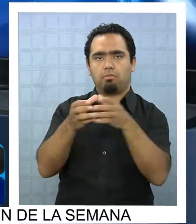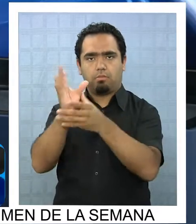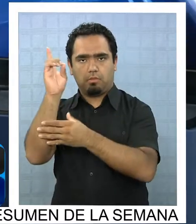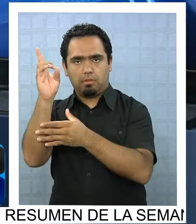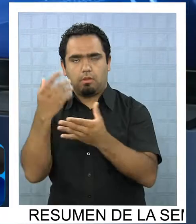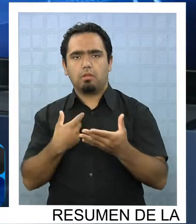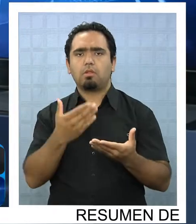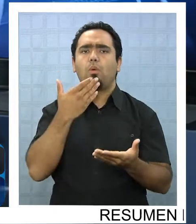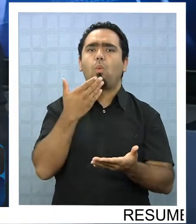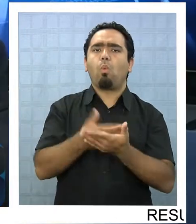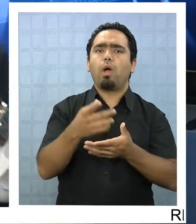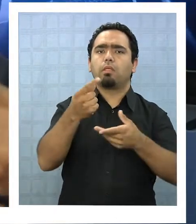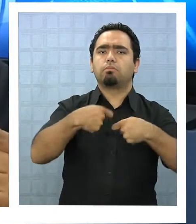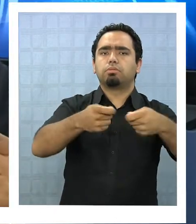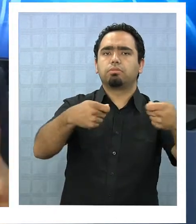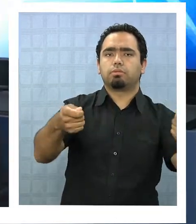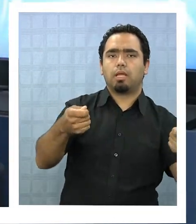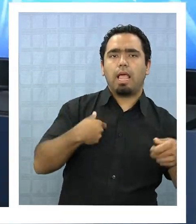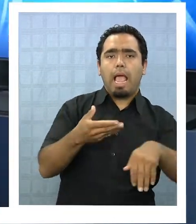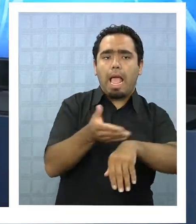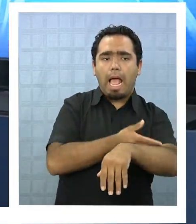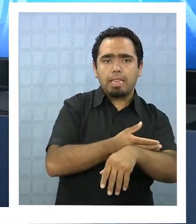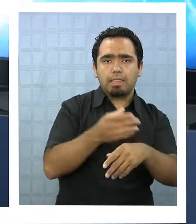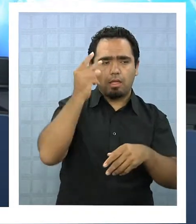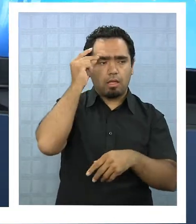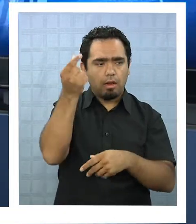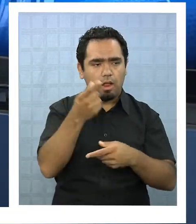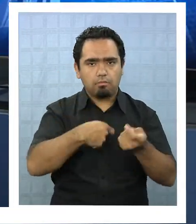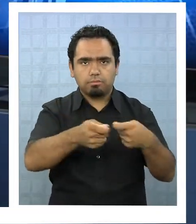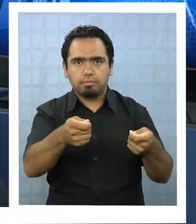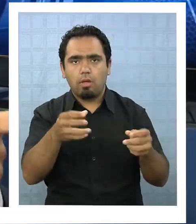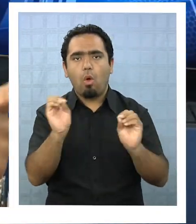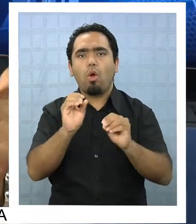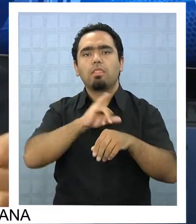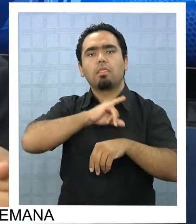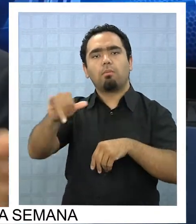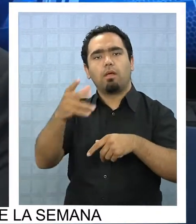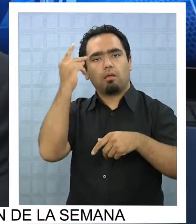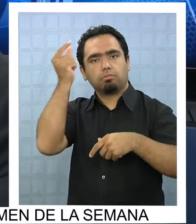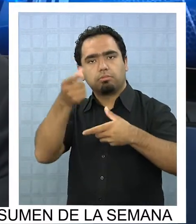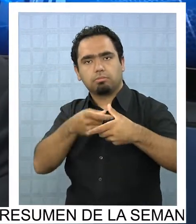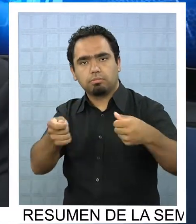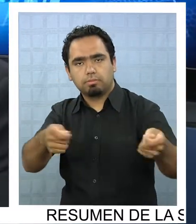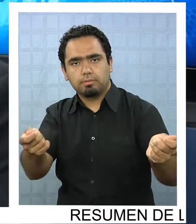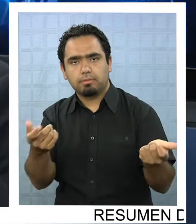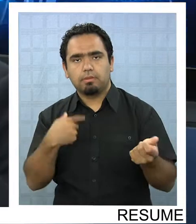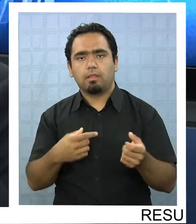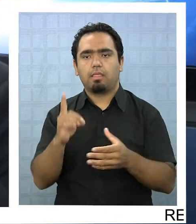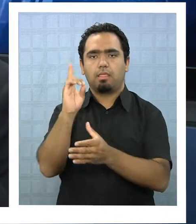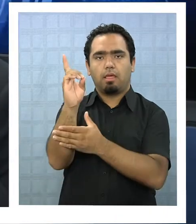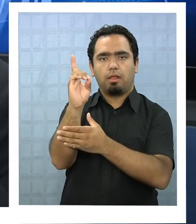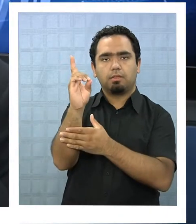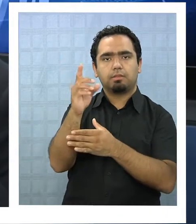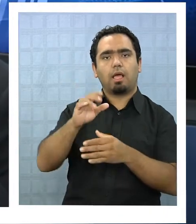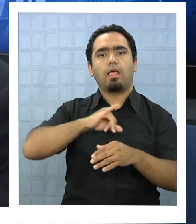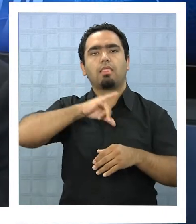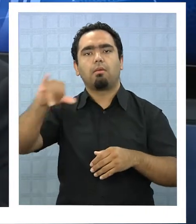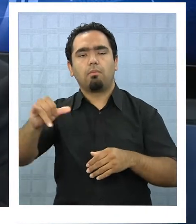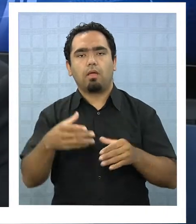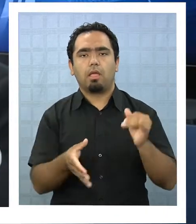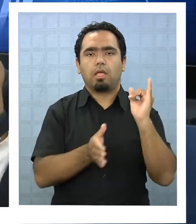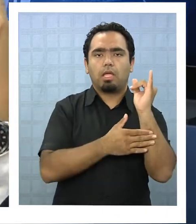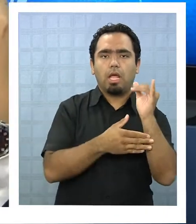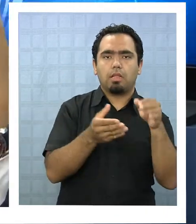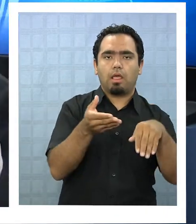¿cuándo se distribuye la riqueza? ¿antes de crearla o después de crearla? para la derecha y la concertación después para la izquierda los progresistas